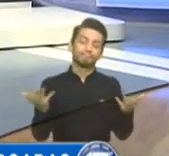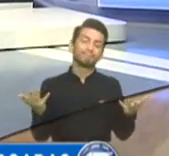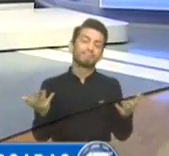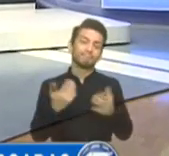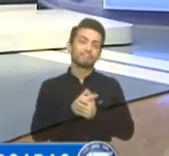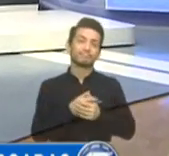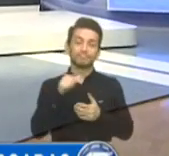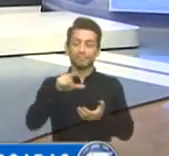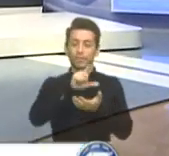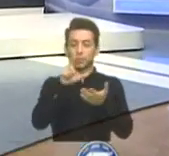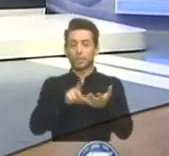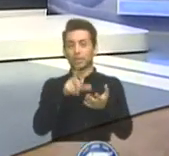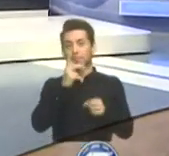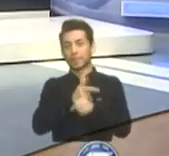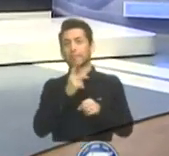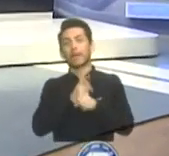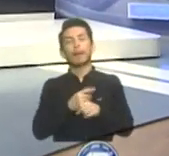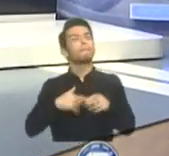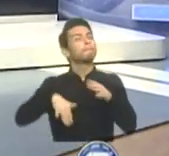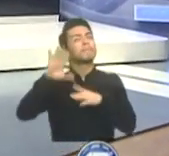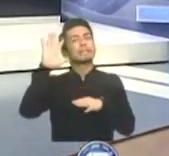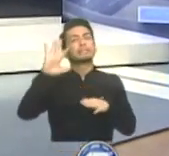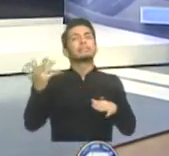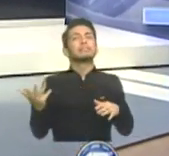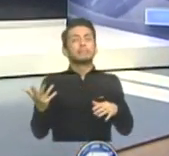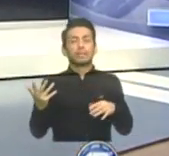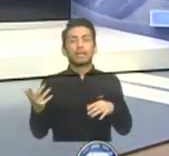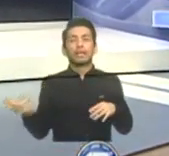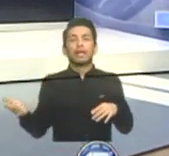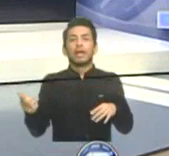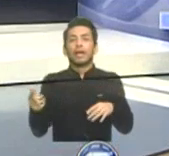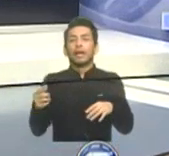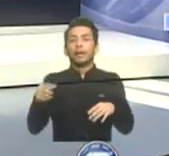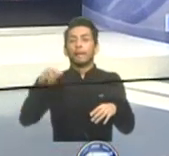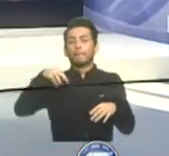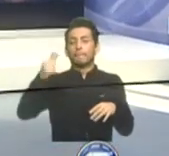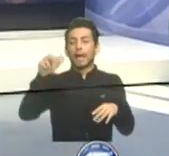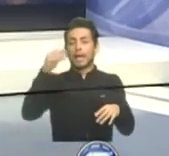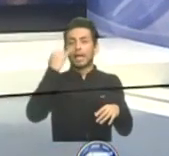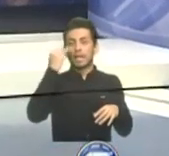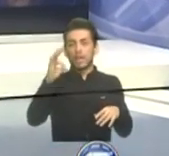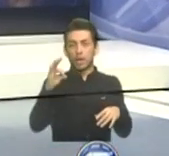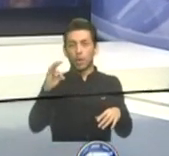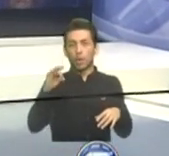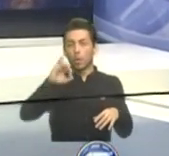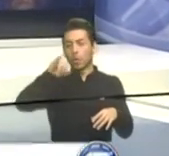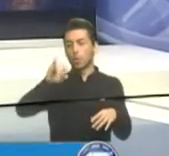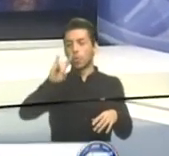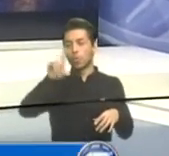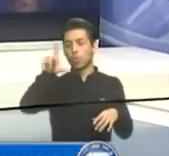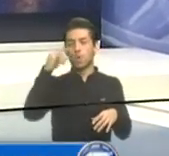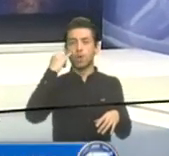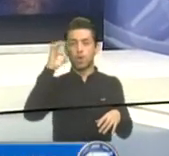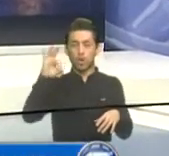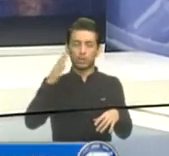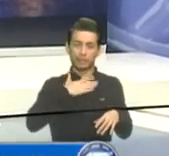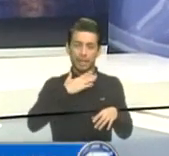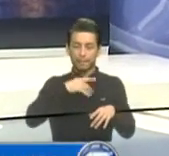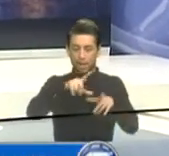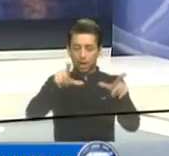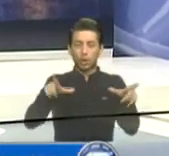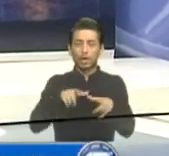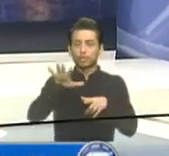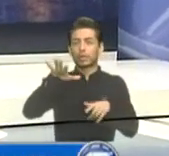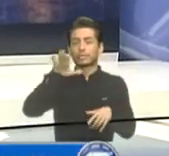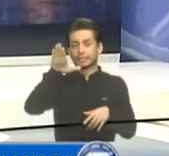la ciudad capital, uno de los lugares más afectados fue la colonia Mario Julio Sorazar de la zona 7 capitalina, en donde un paredón cayó sobre una vivienda.